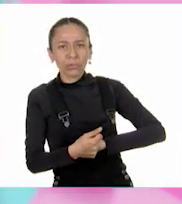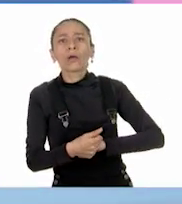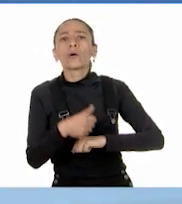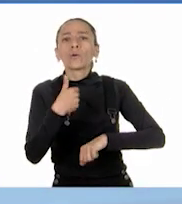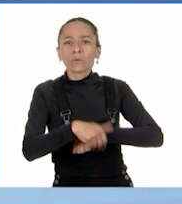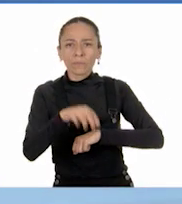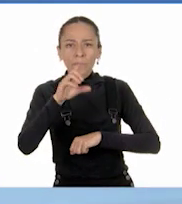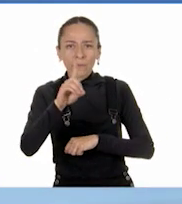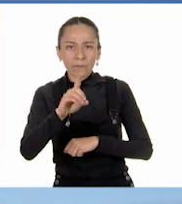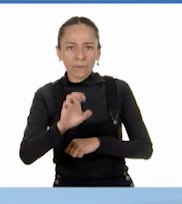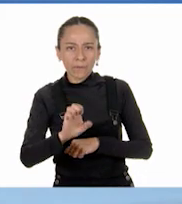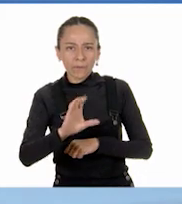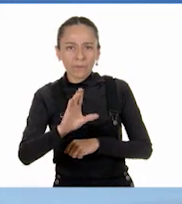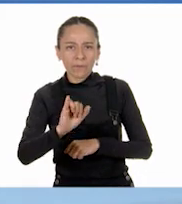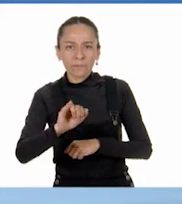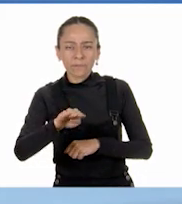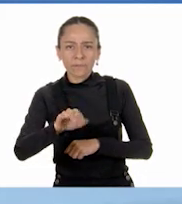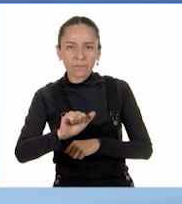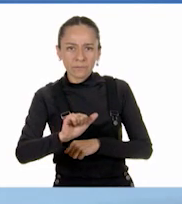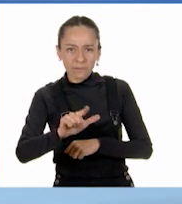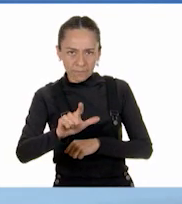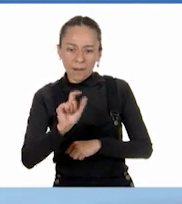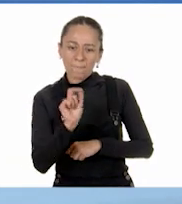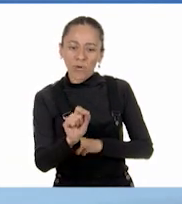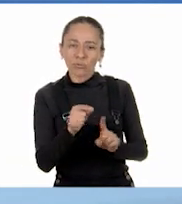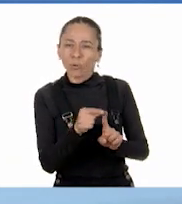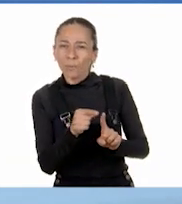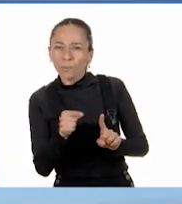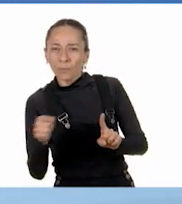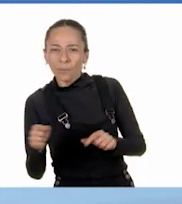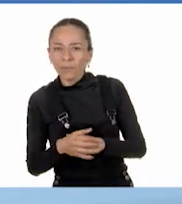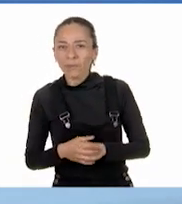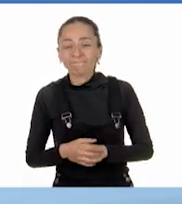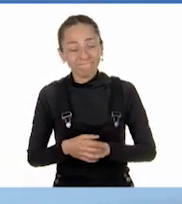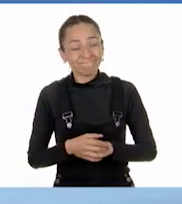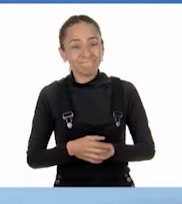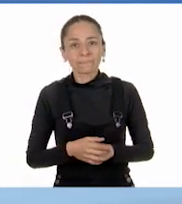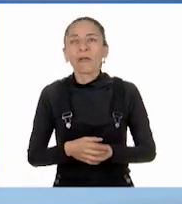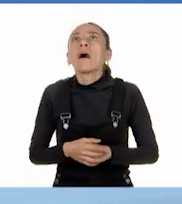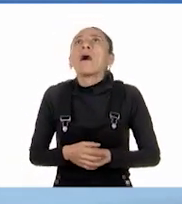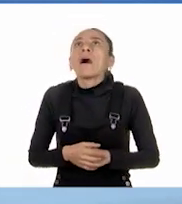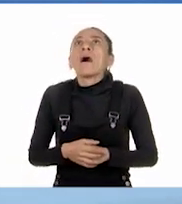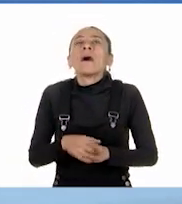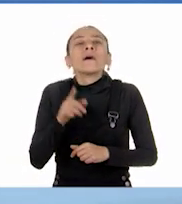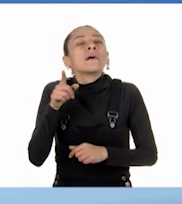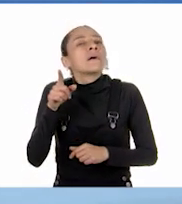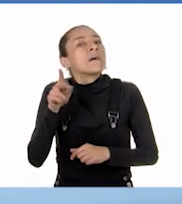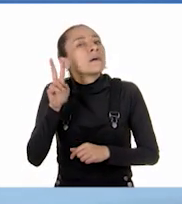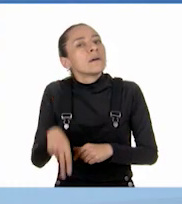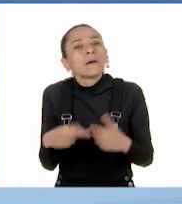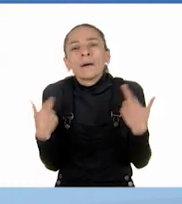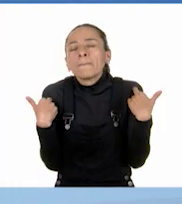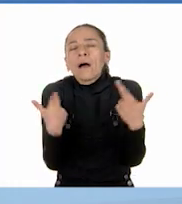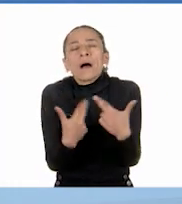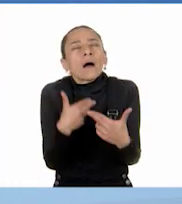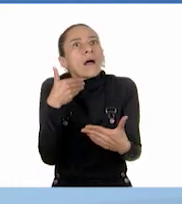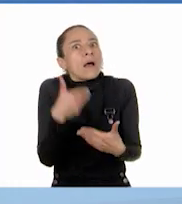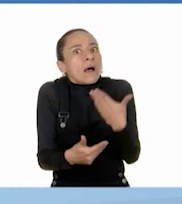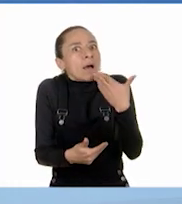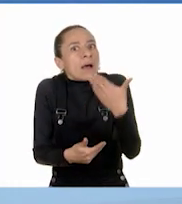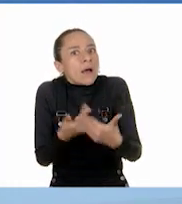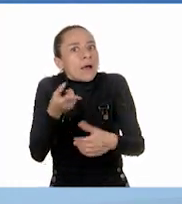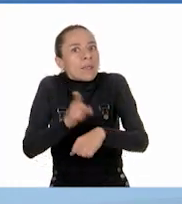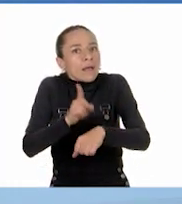¡Ah! Maestra, cada día la admiro más. Aprendo muchísimas cosas con usted.